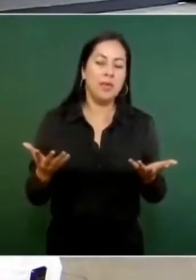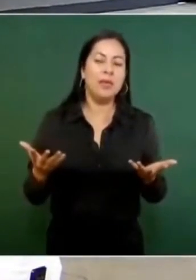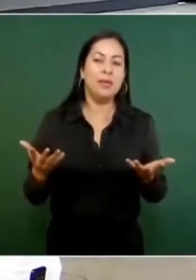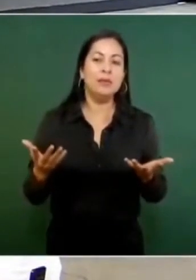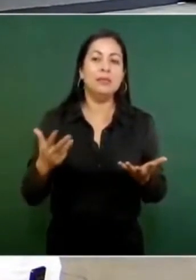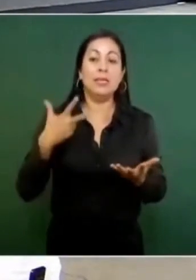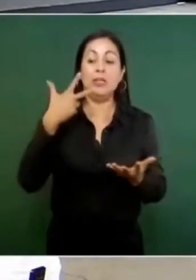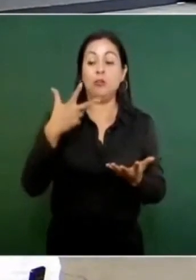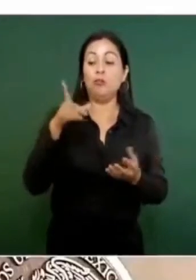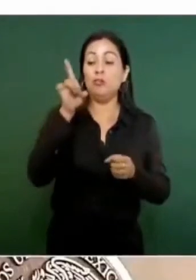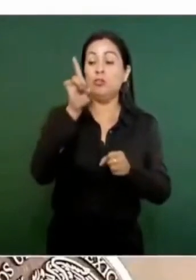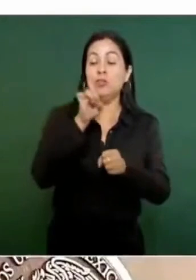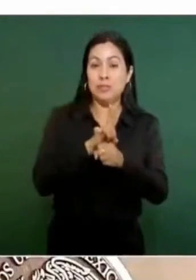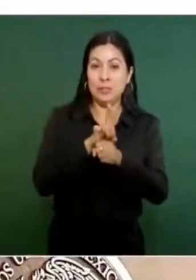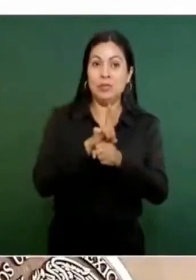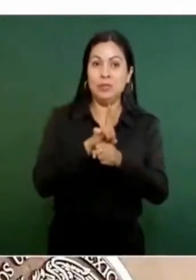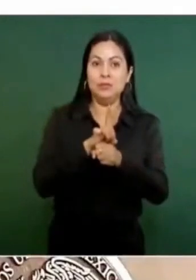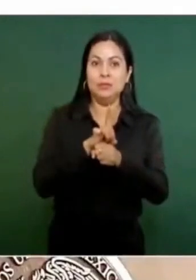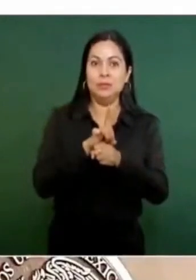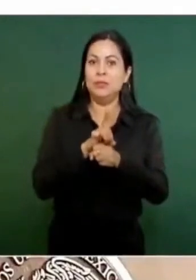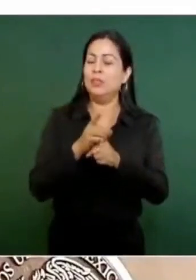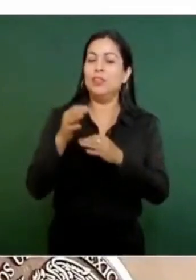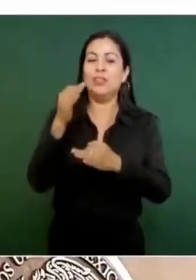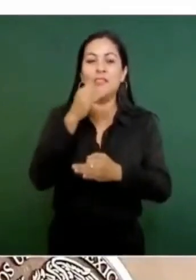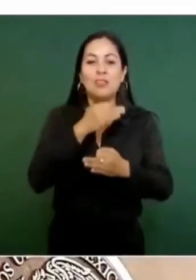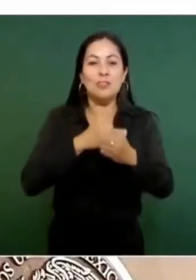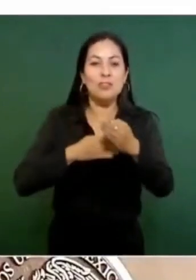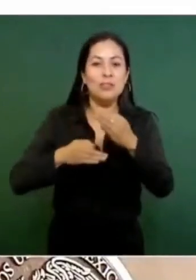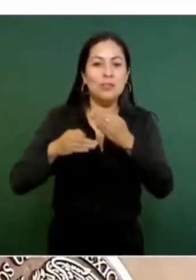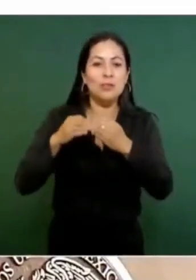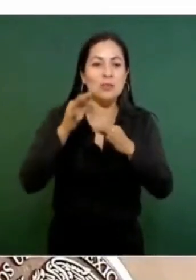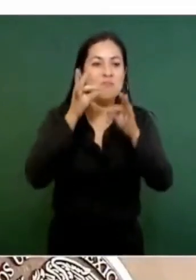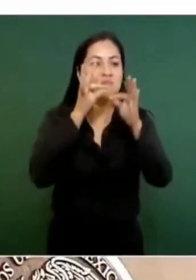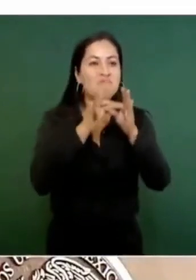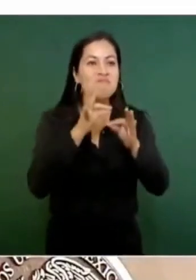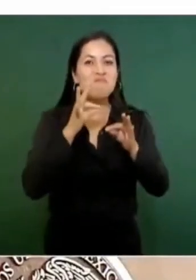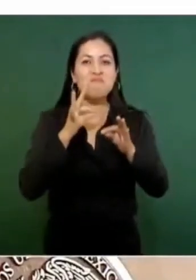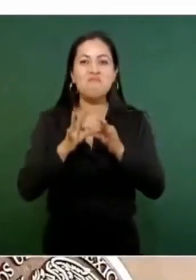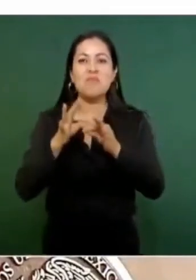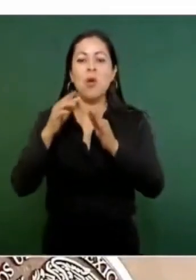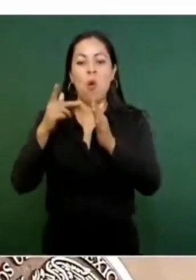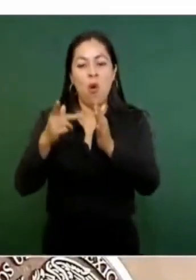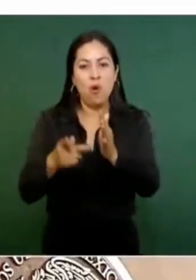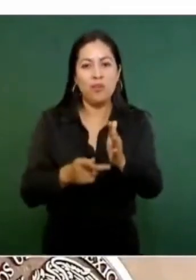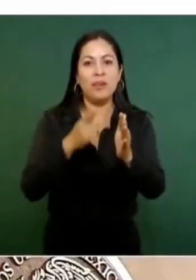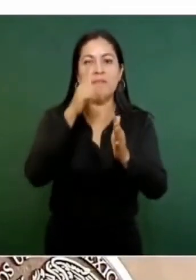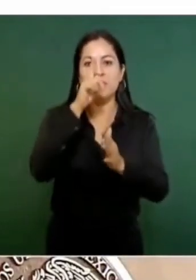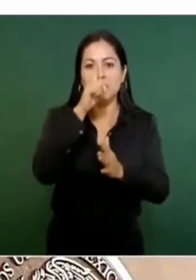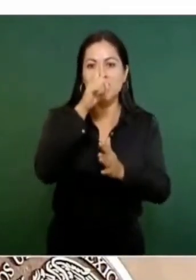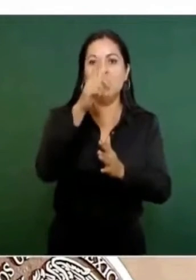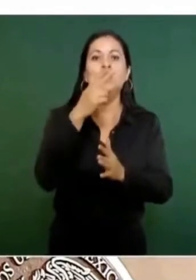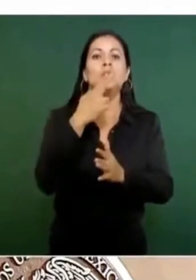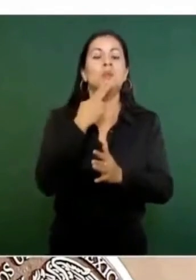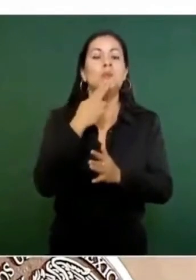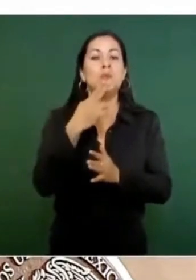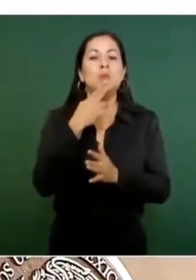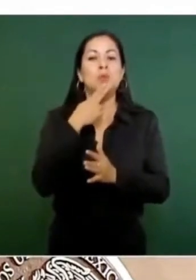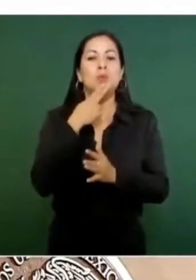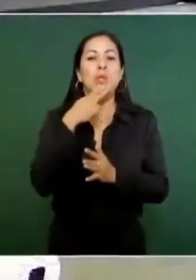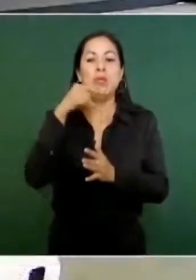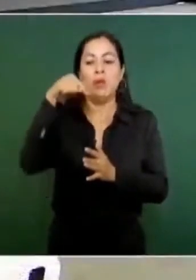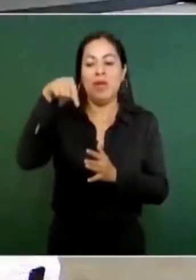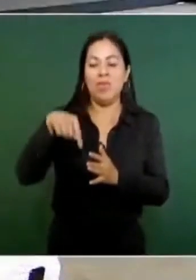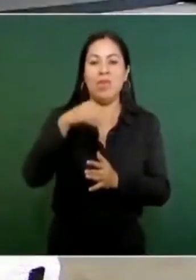en ocho días estuviera totalmente conectado el sistema eléctrico y funcionando en el